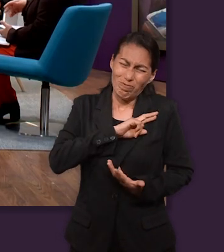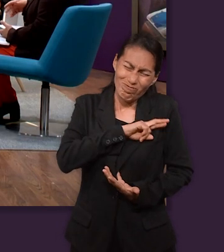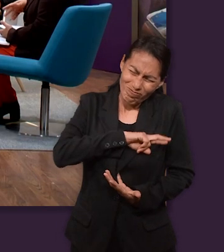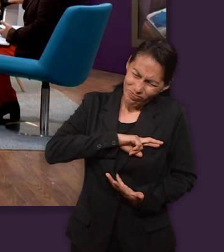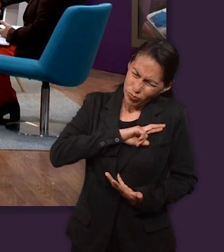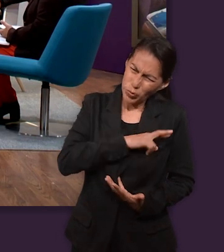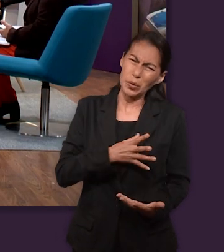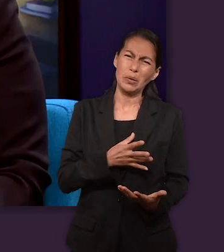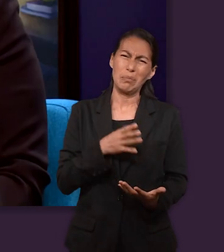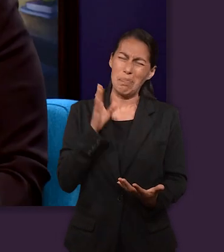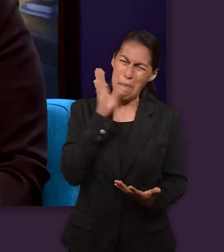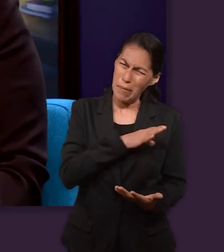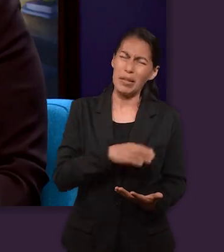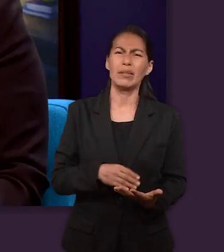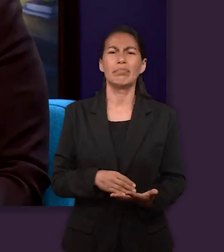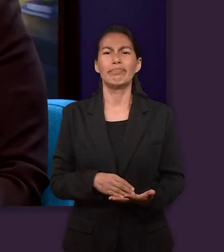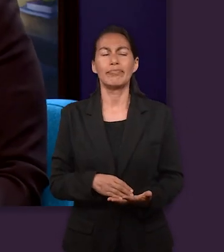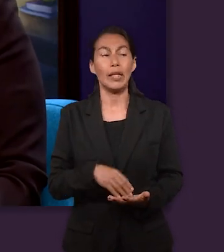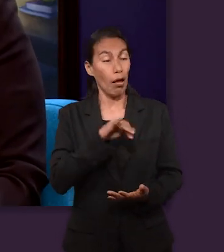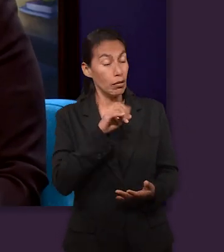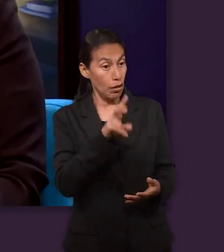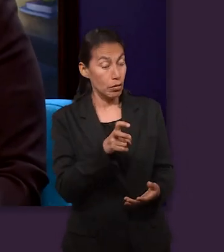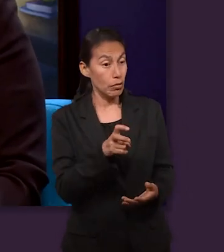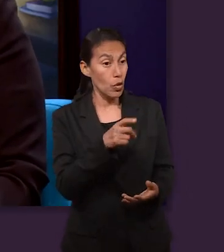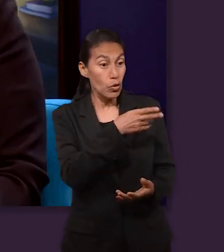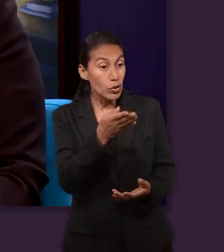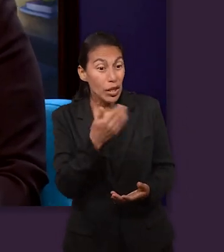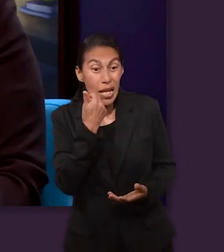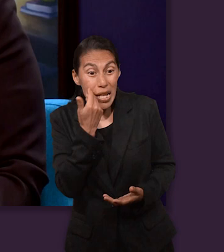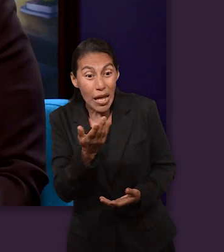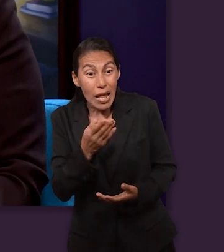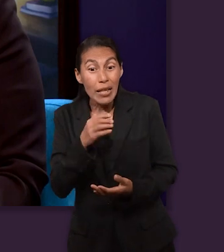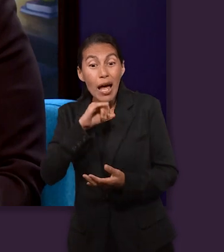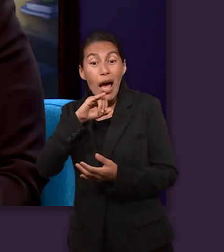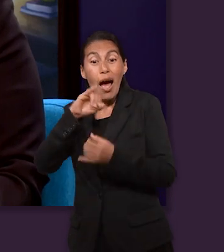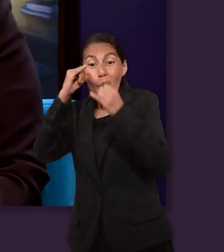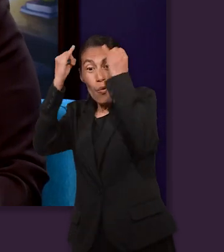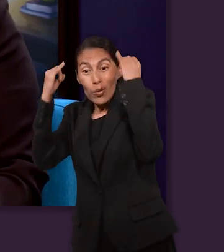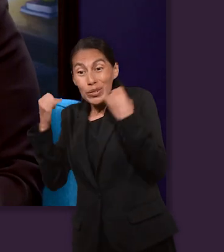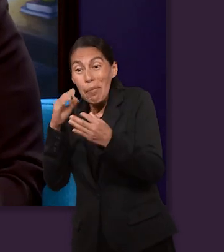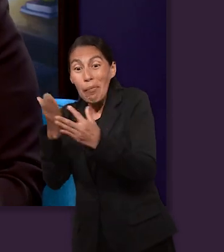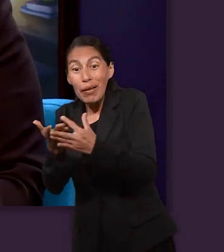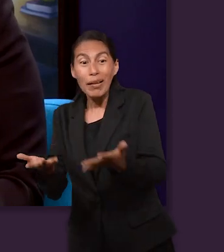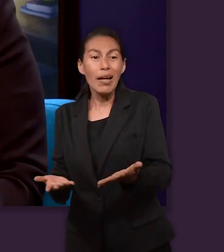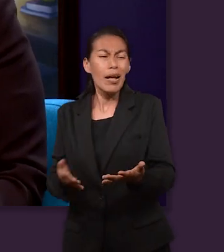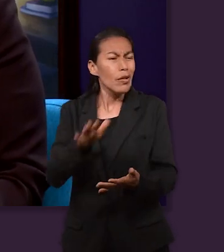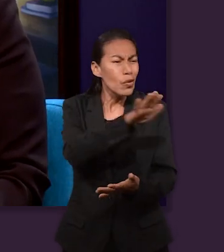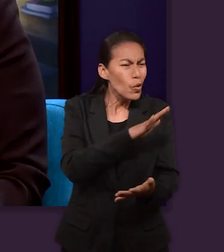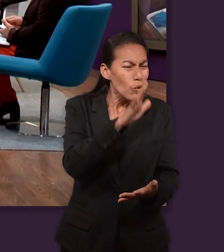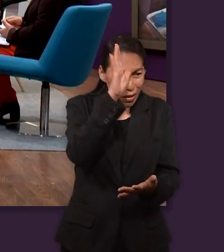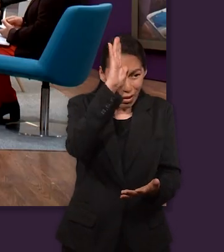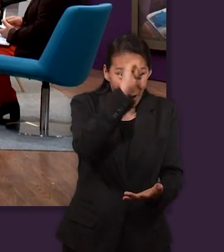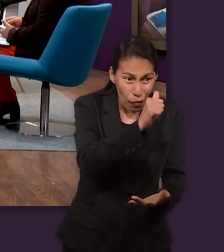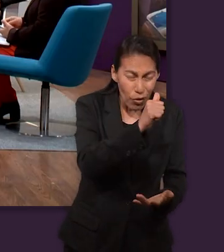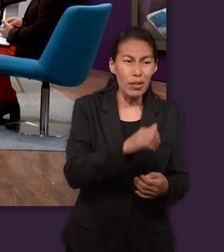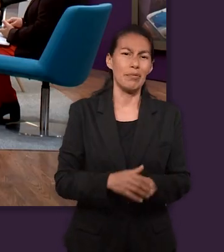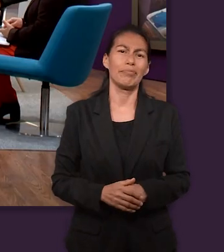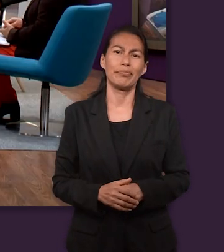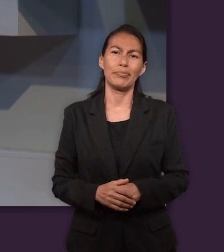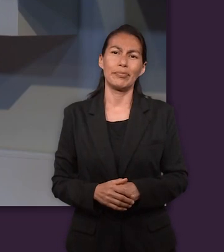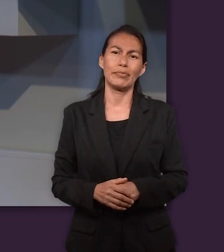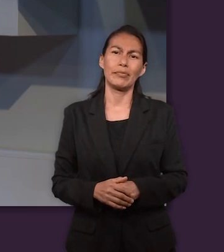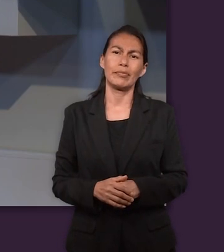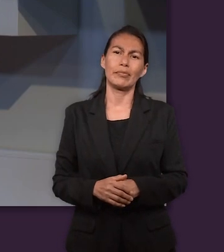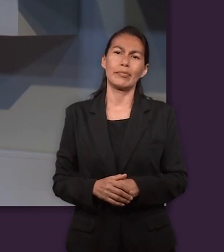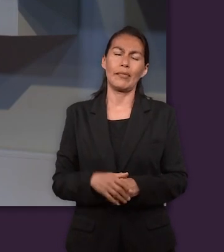envidia pasajera. Era un odio acérrimo. Sí, o sea, que llegaron